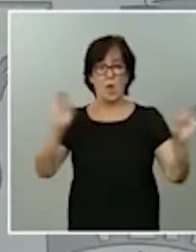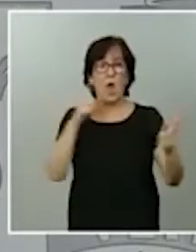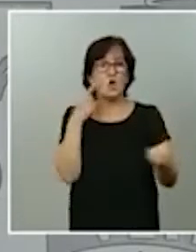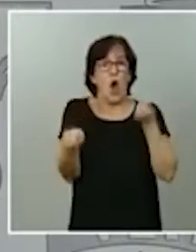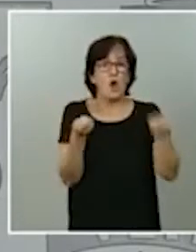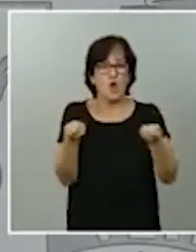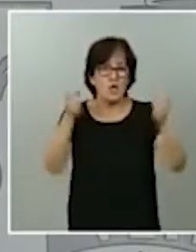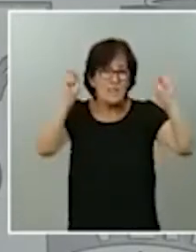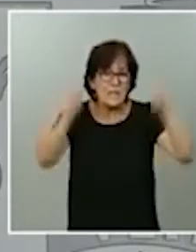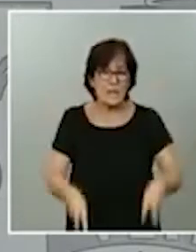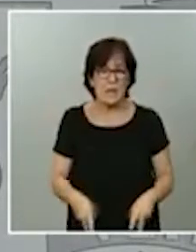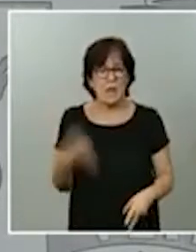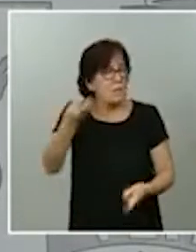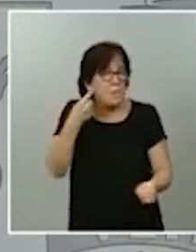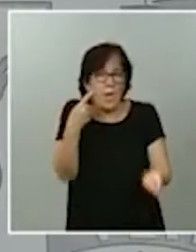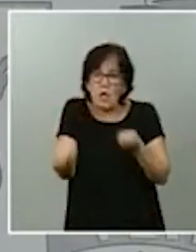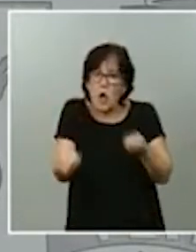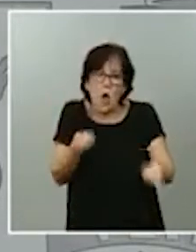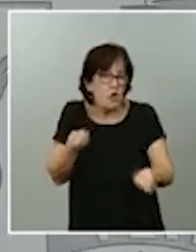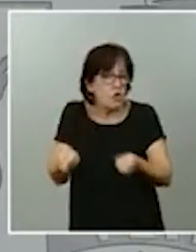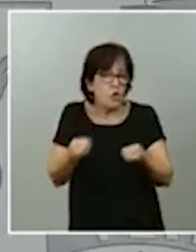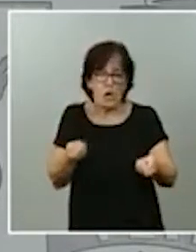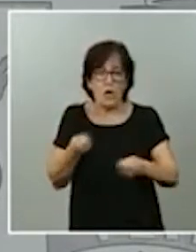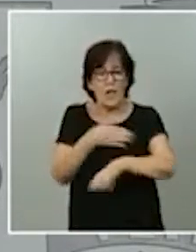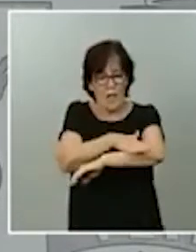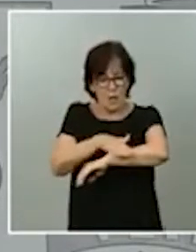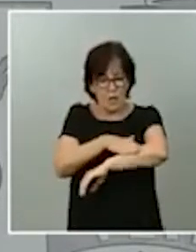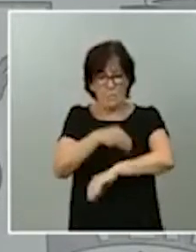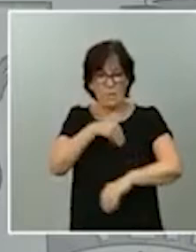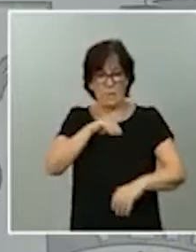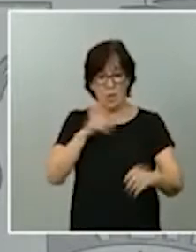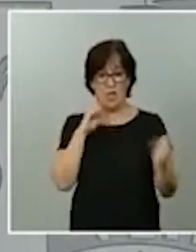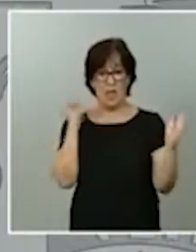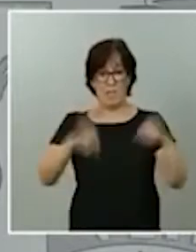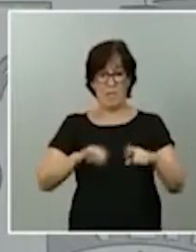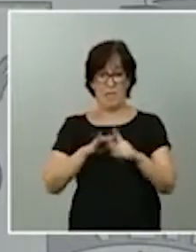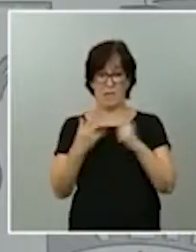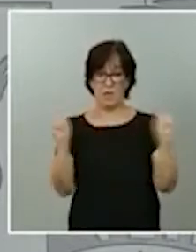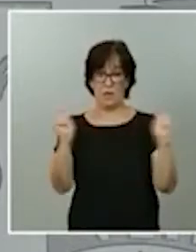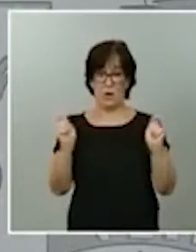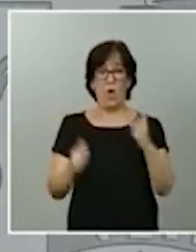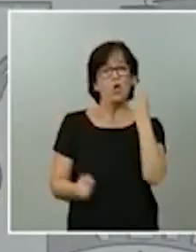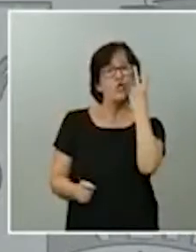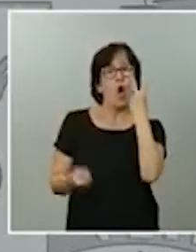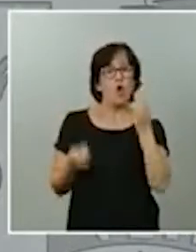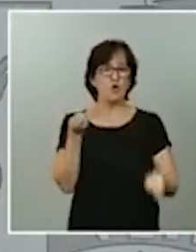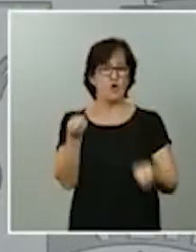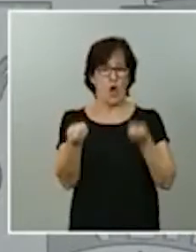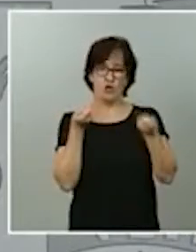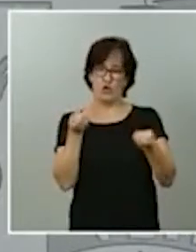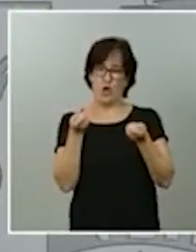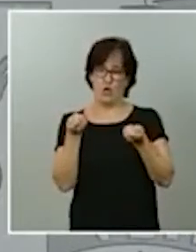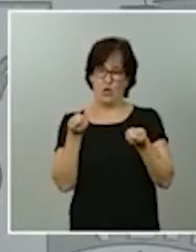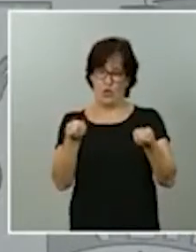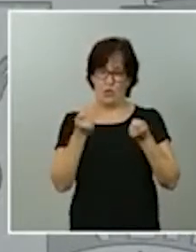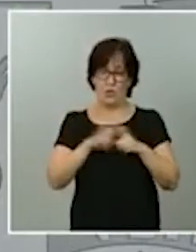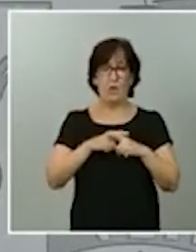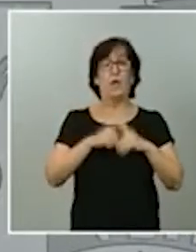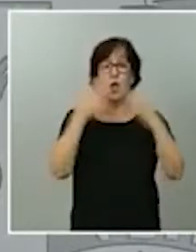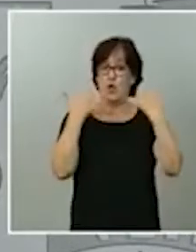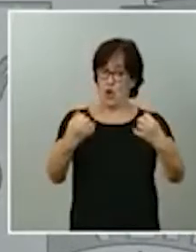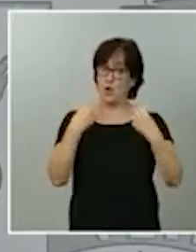Tiene que haber control. El Gobierno de España, cuando aprobó el estado de alarma, tuvo dos controles. El control del Congreso de los Diputados.